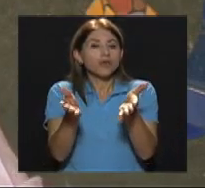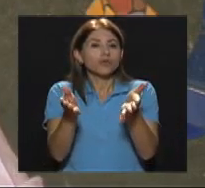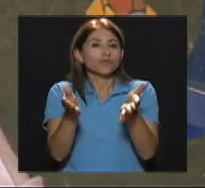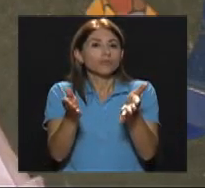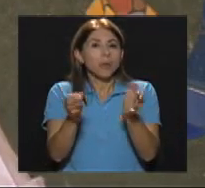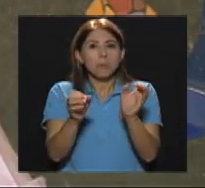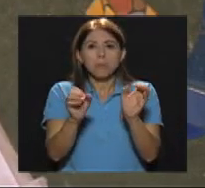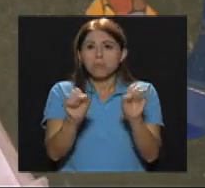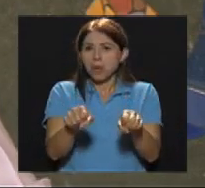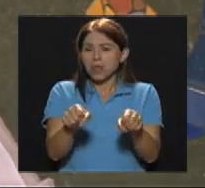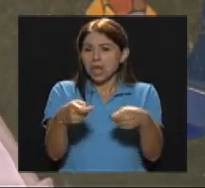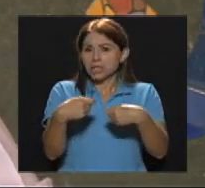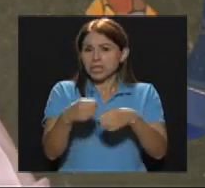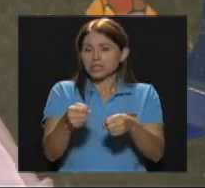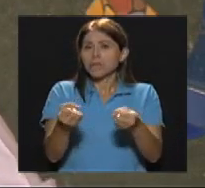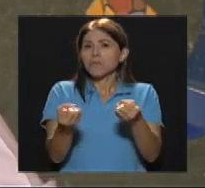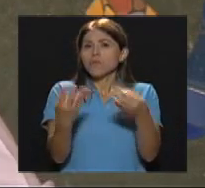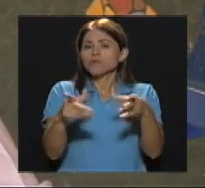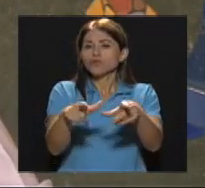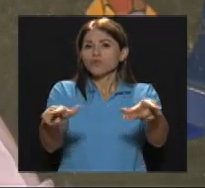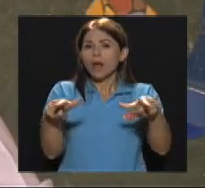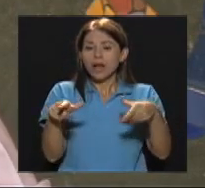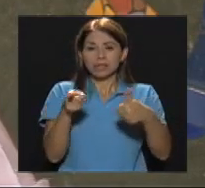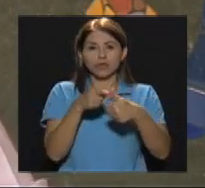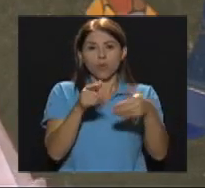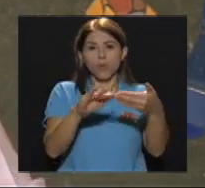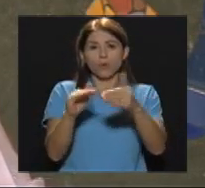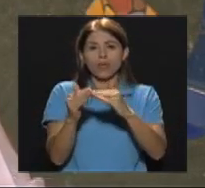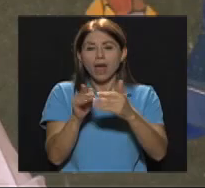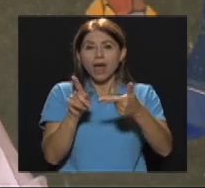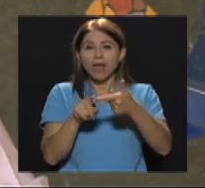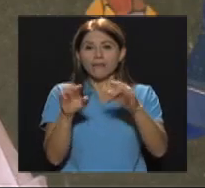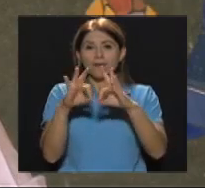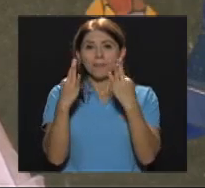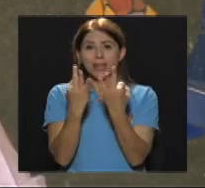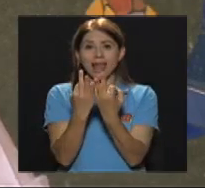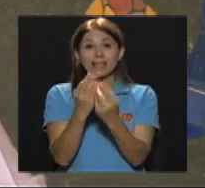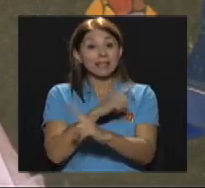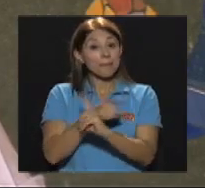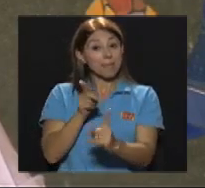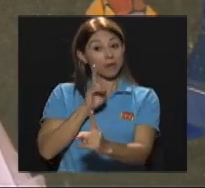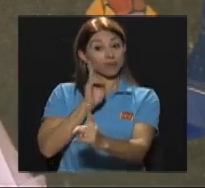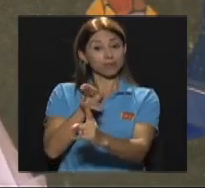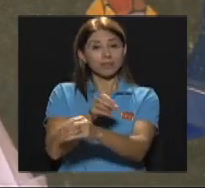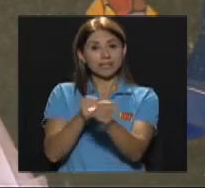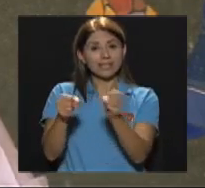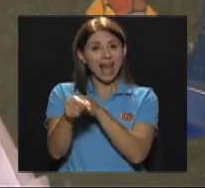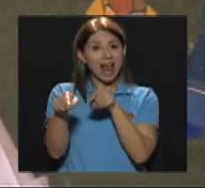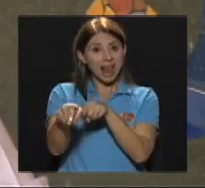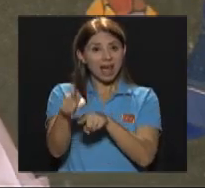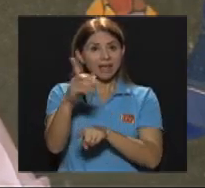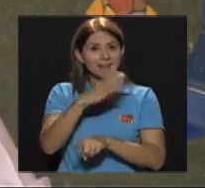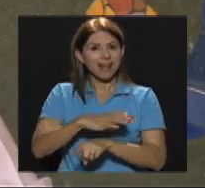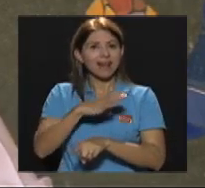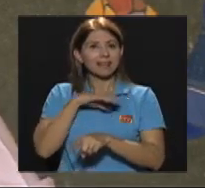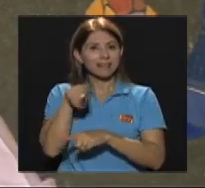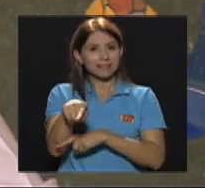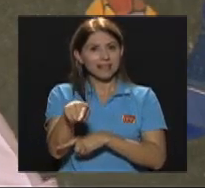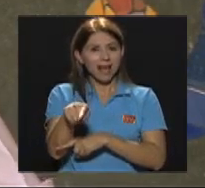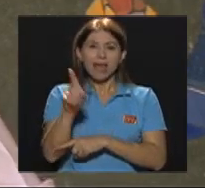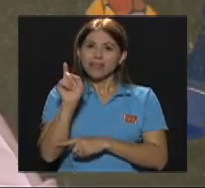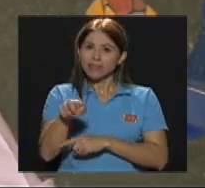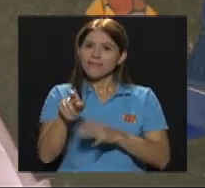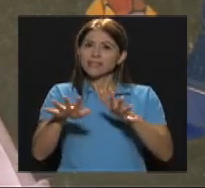comunitario A nivel familiar, etcétera Pero la sala como tal Tiene la particularidad De que tiene que ser